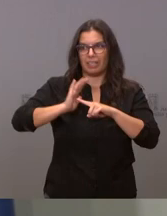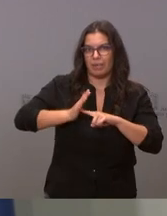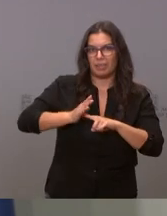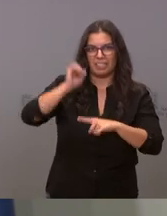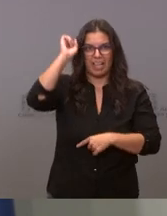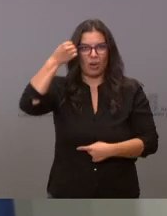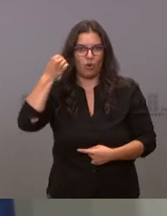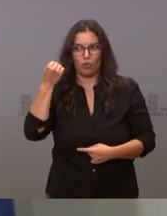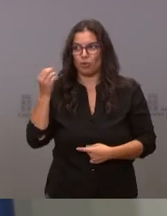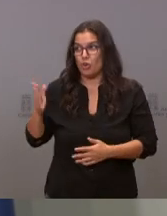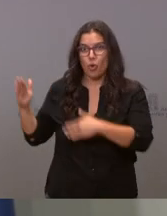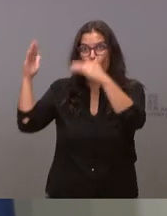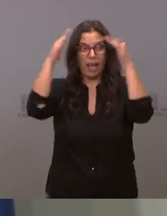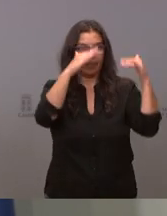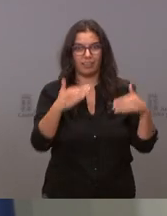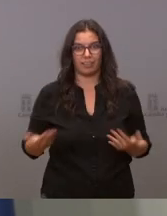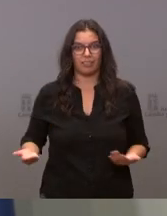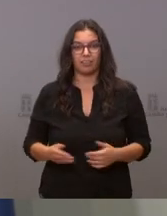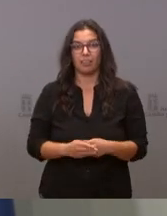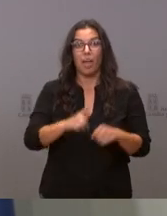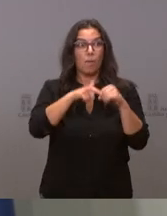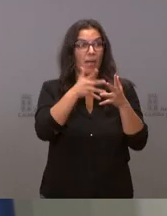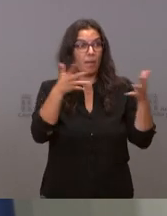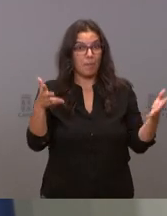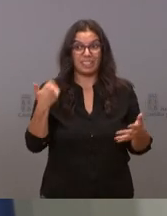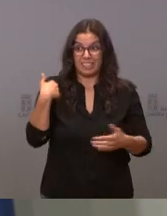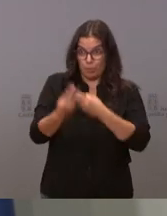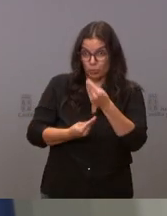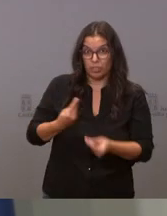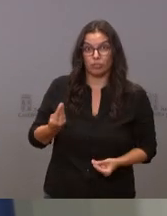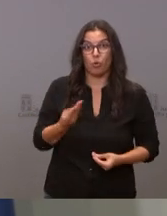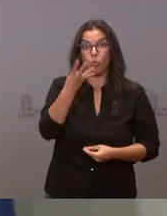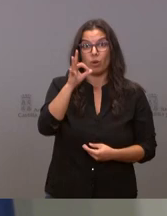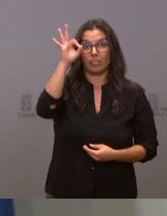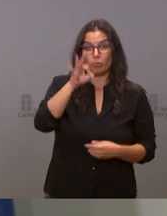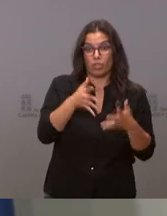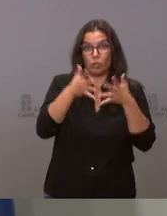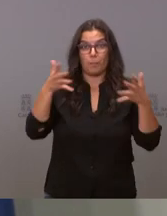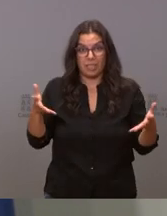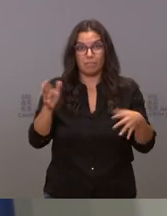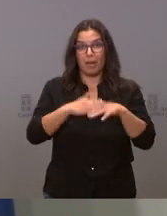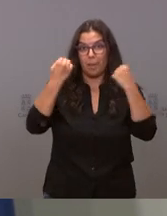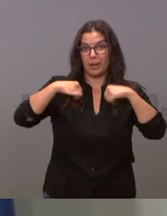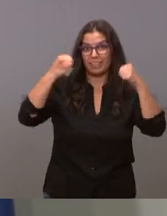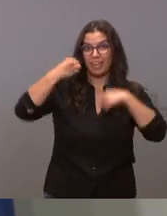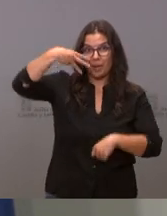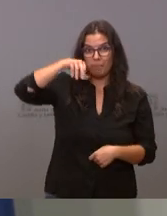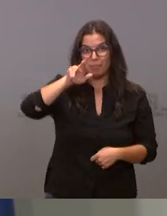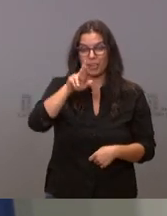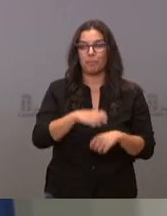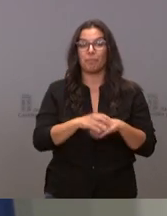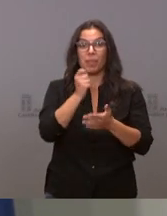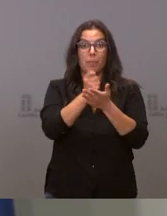es que no los hay aumenten las plazas ya lo hemos hecho 40% las plazas de MIR páguenles mejor